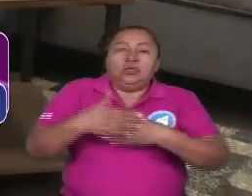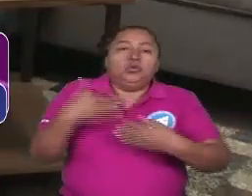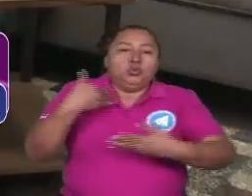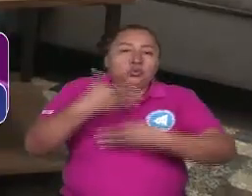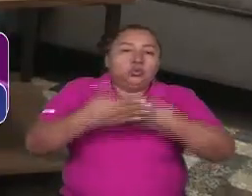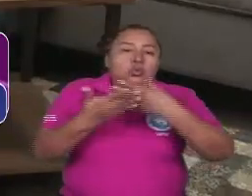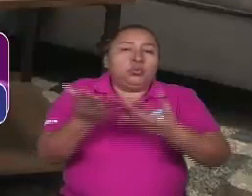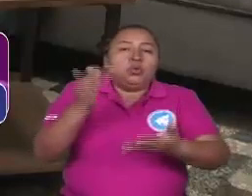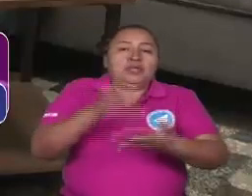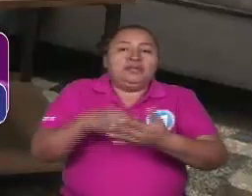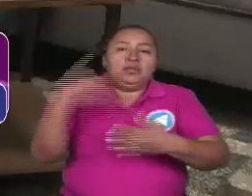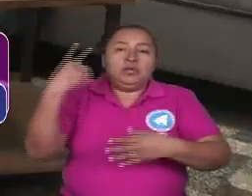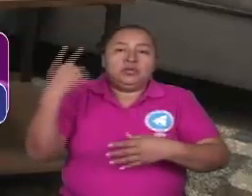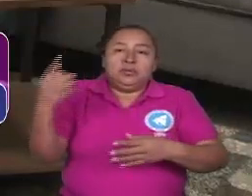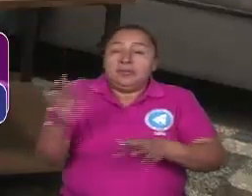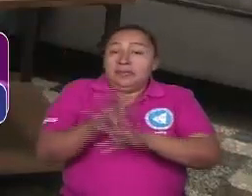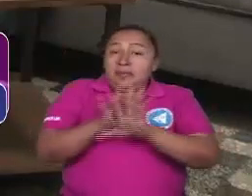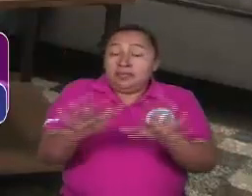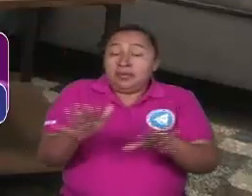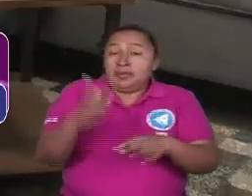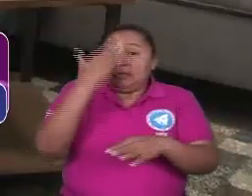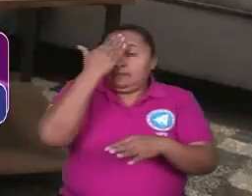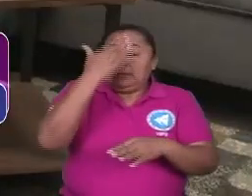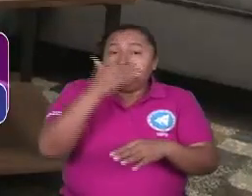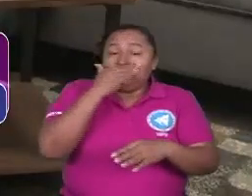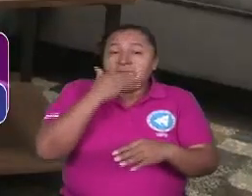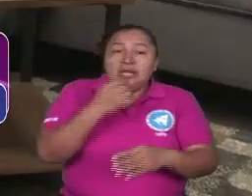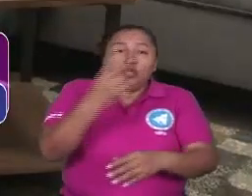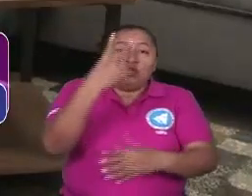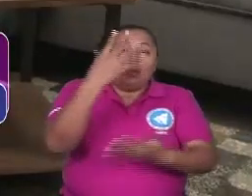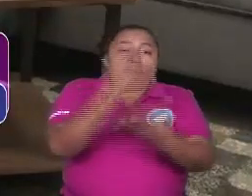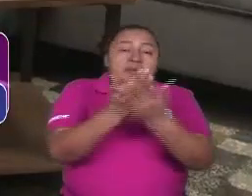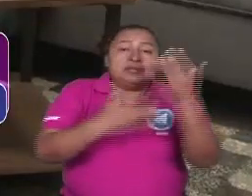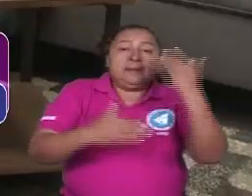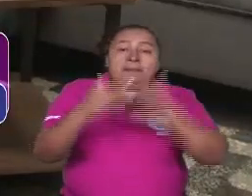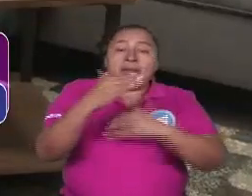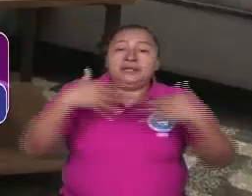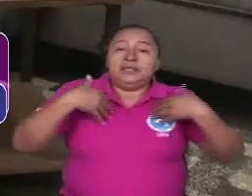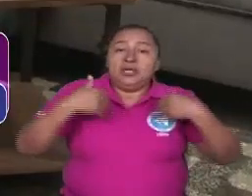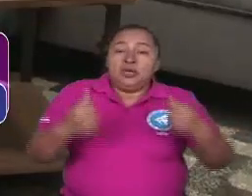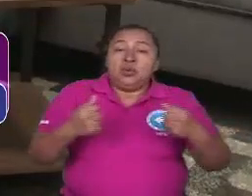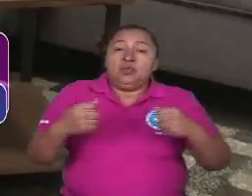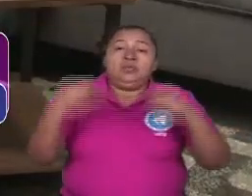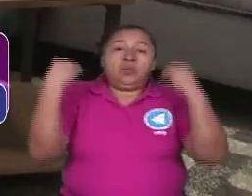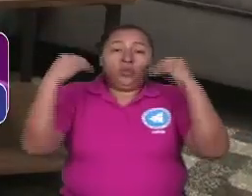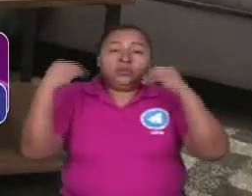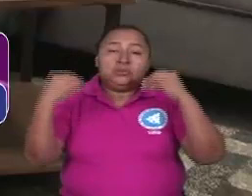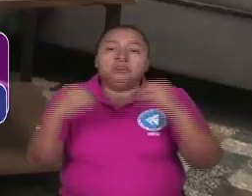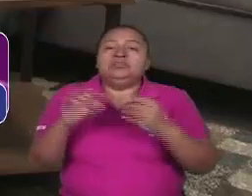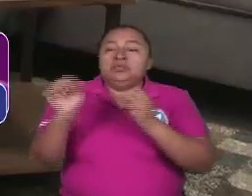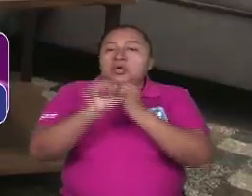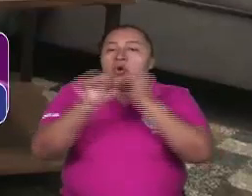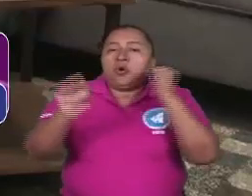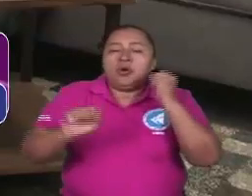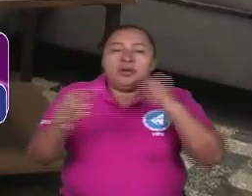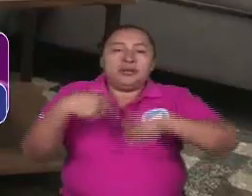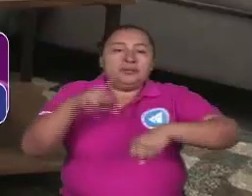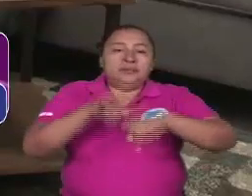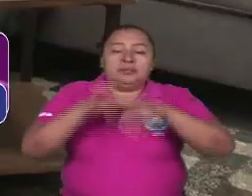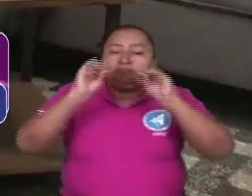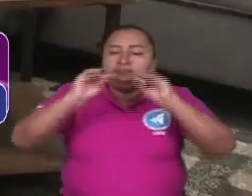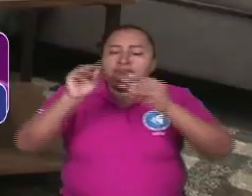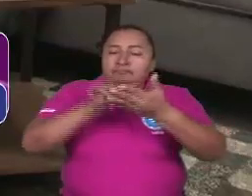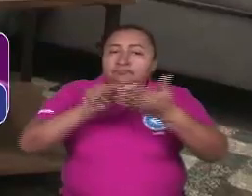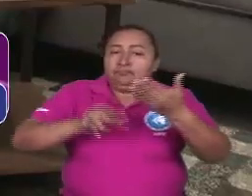derechos. Inmediatamente el Frente dobló el gasto en salud y el gasto en educación. Hizo la Cruzada Nacional de Alfabetización, inmediatamente, con un mecanismo